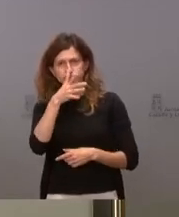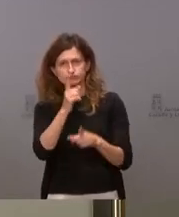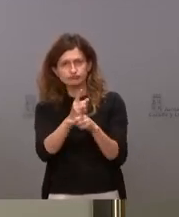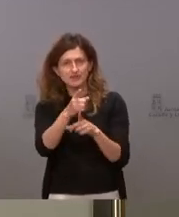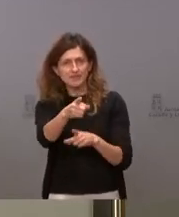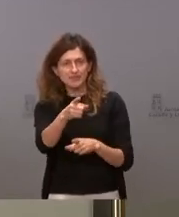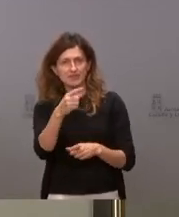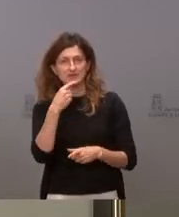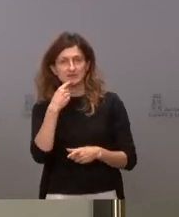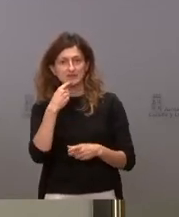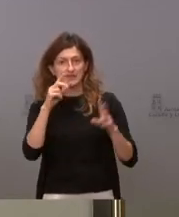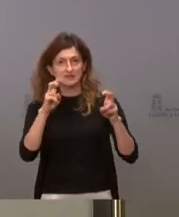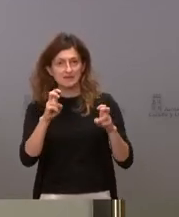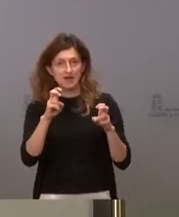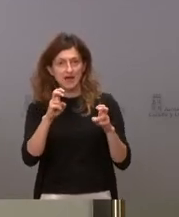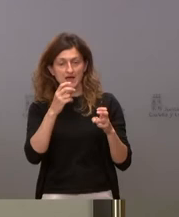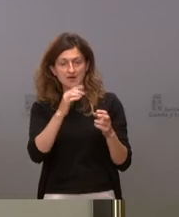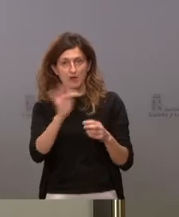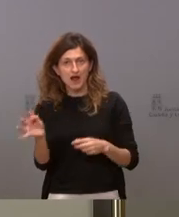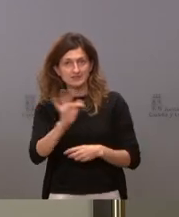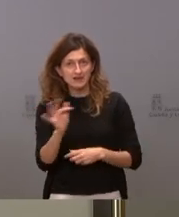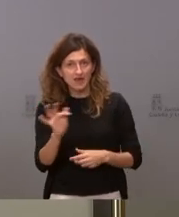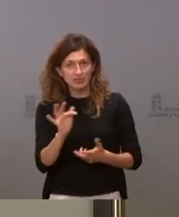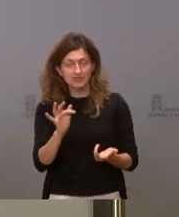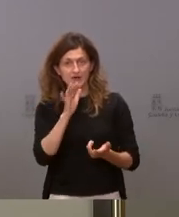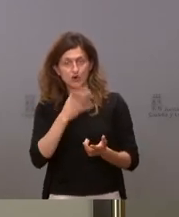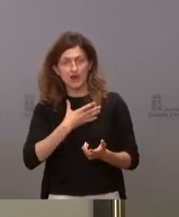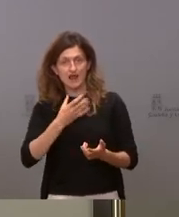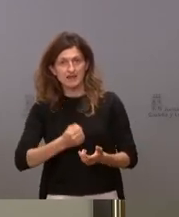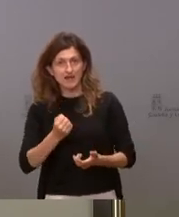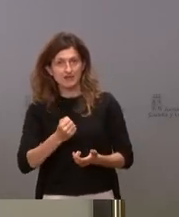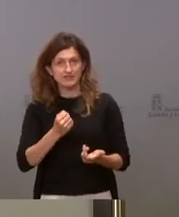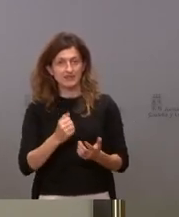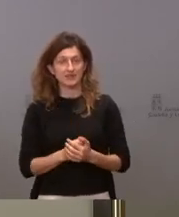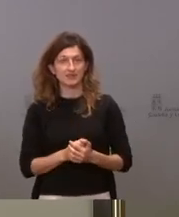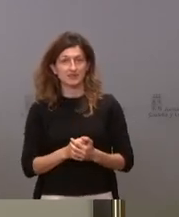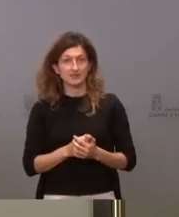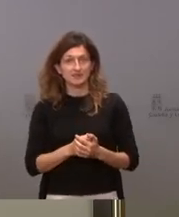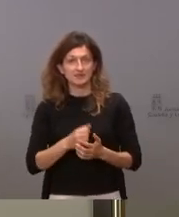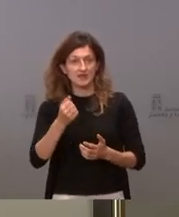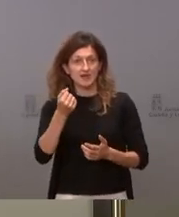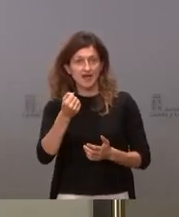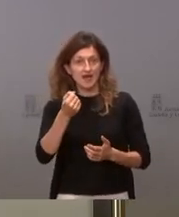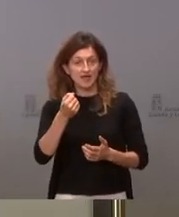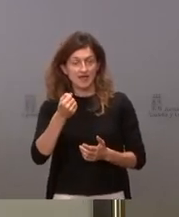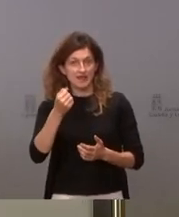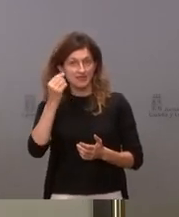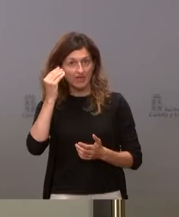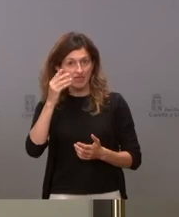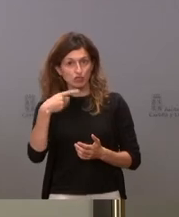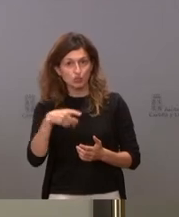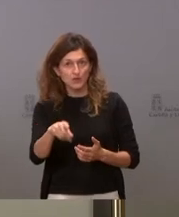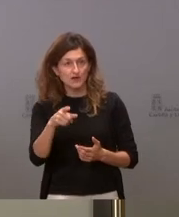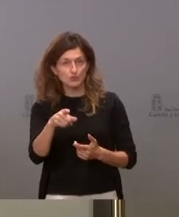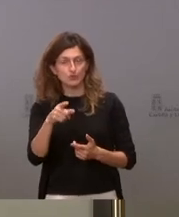haya producido la alternancia de la alcaldía en Langa de Duero. No sé si siente que se haya